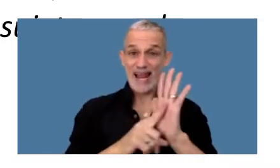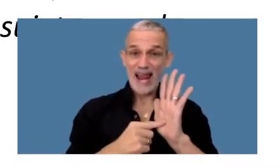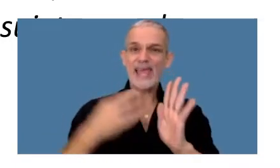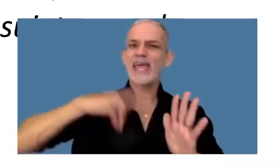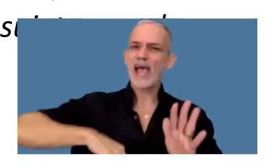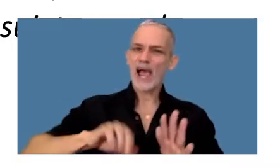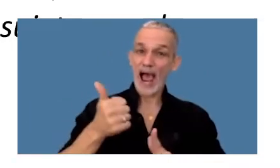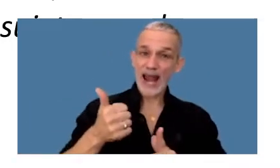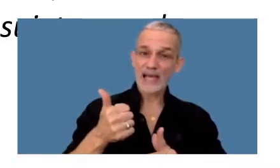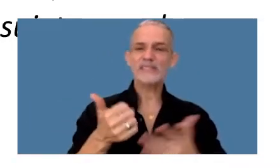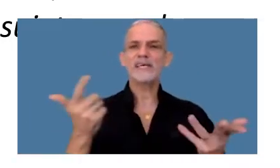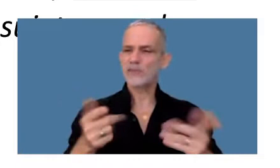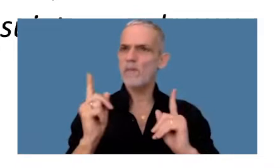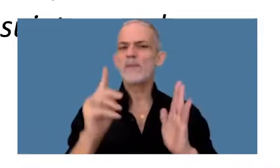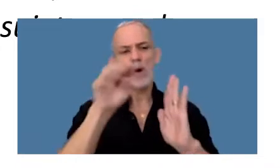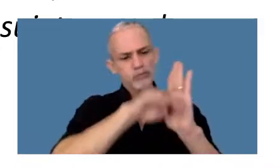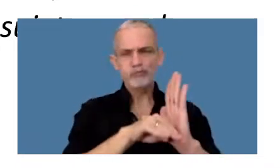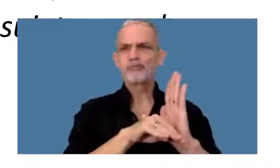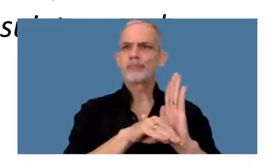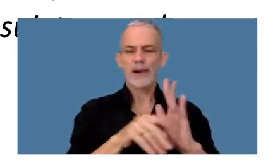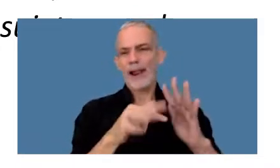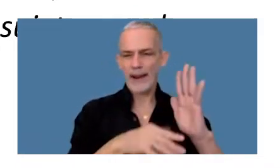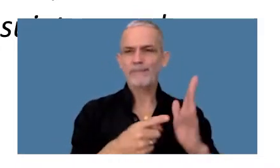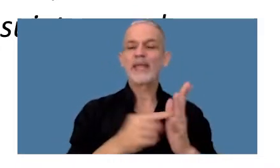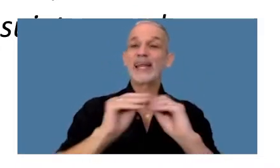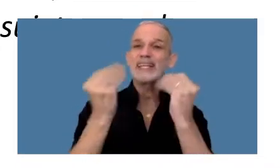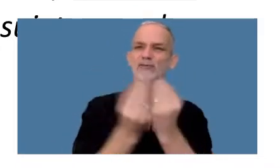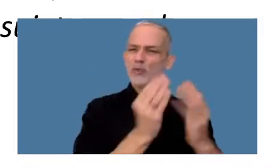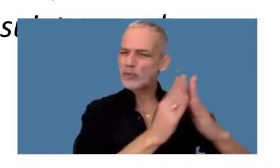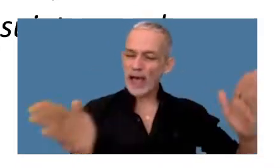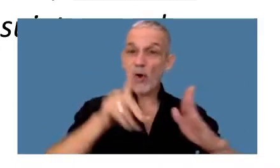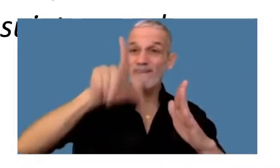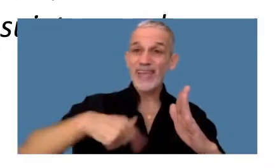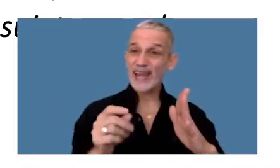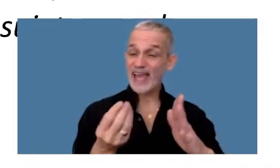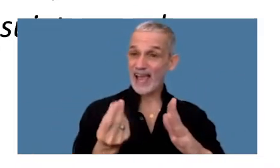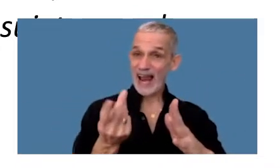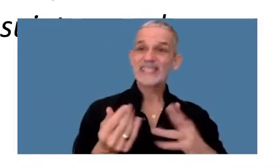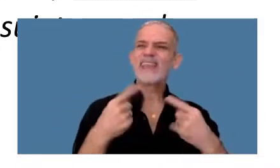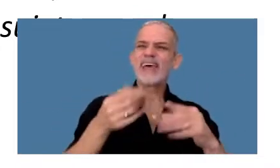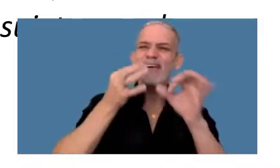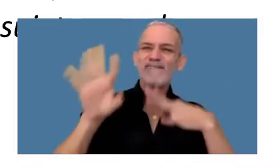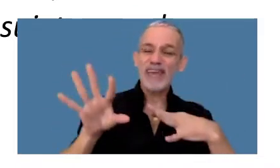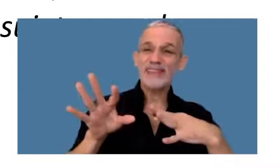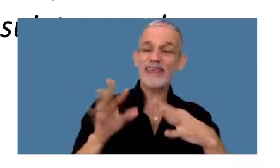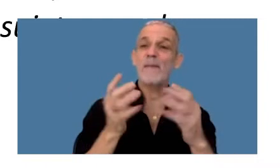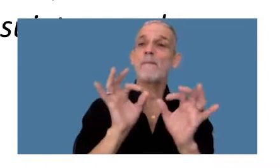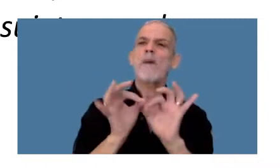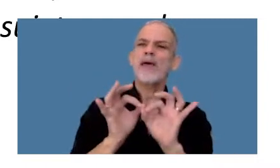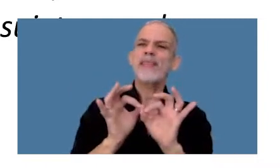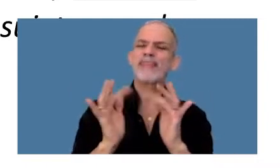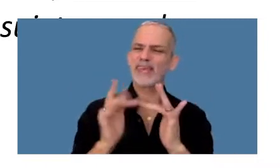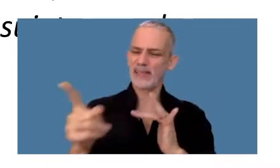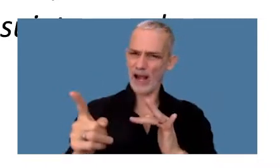ganancias sin perjuicio de lo dispuesto especialmente los resultados derivados de la enajenación de monedas digitales